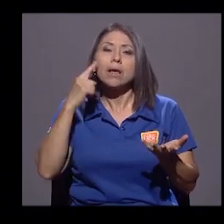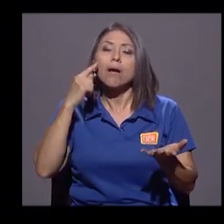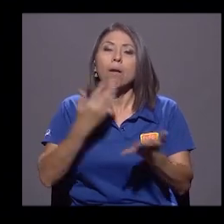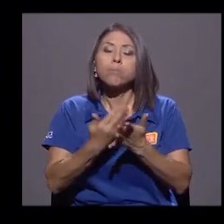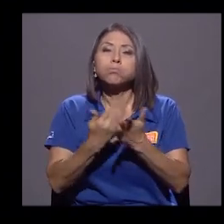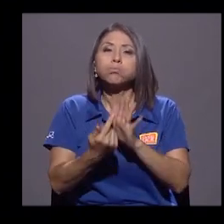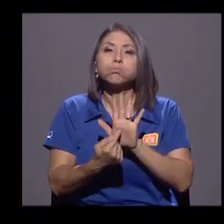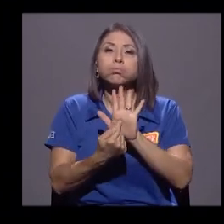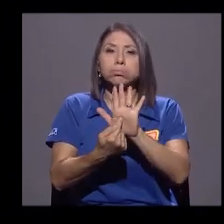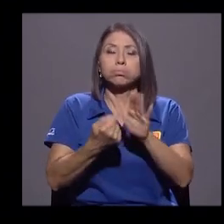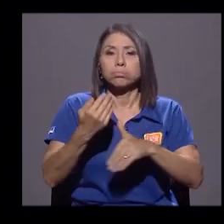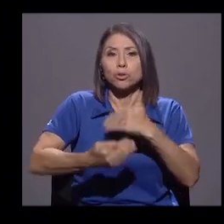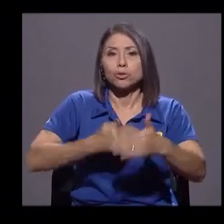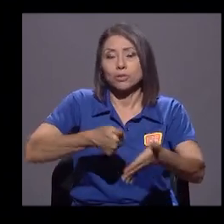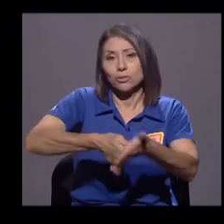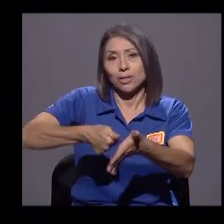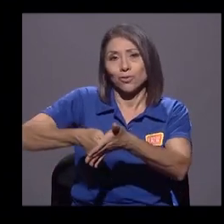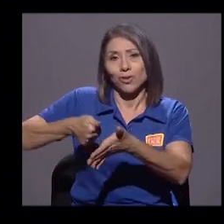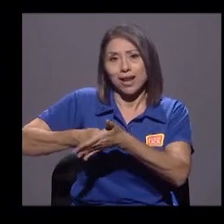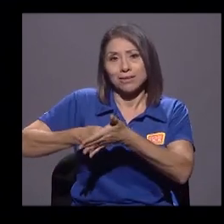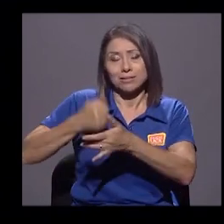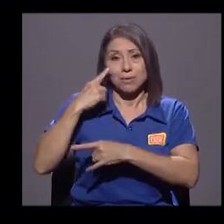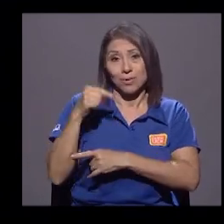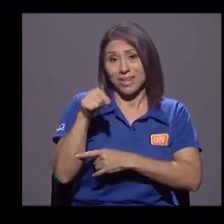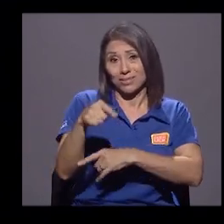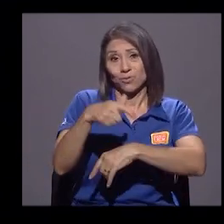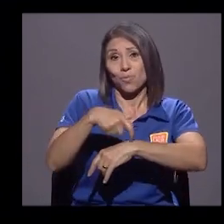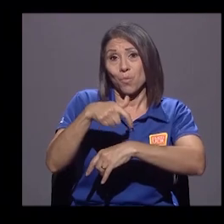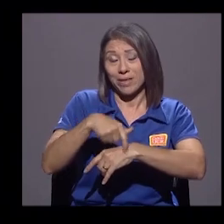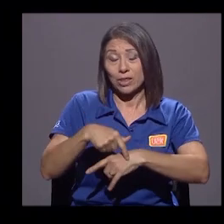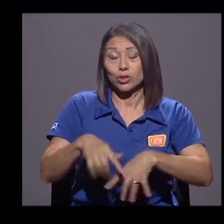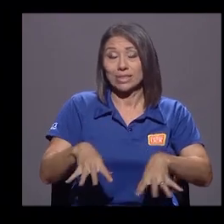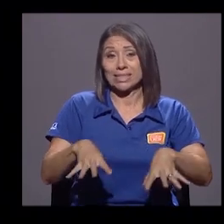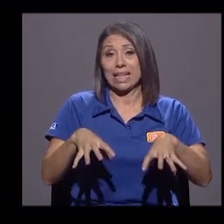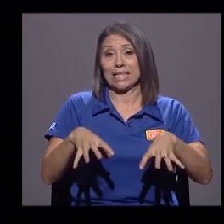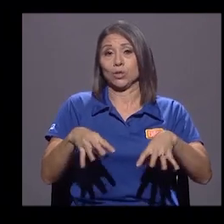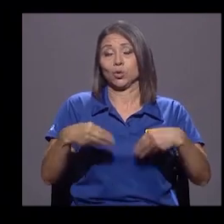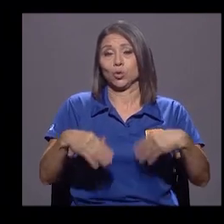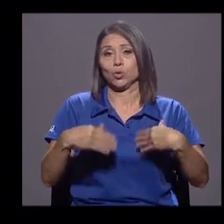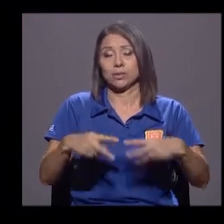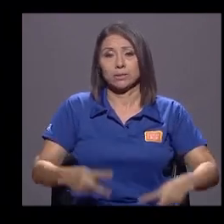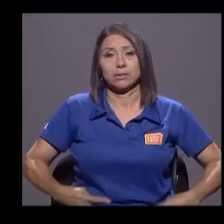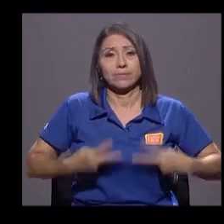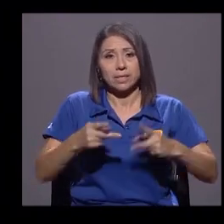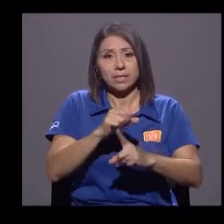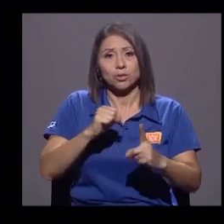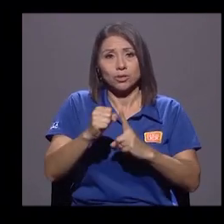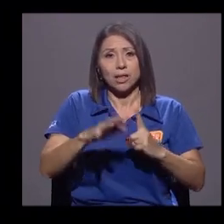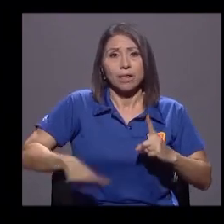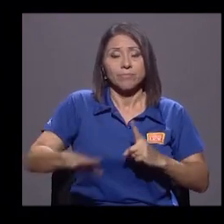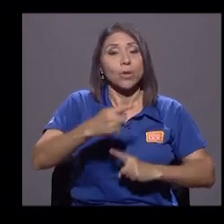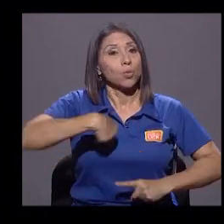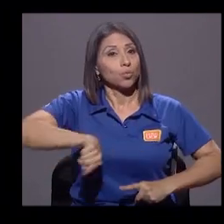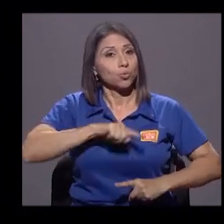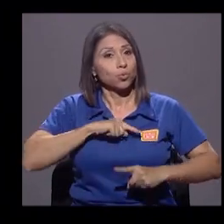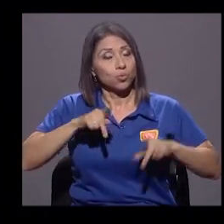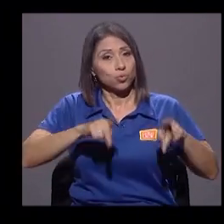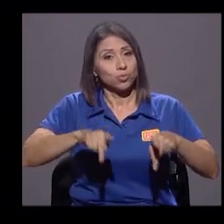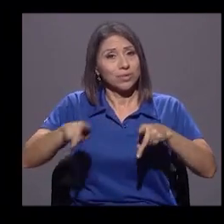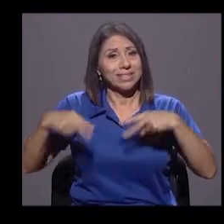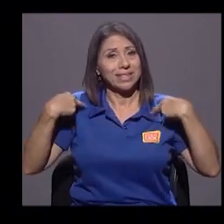procesos electorales porque son momentos particularmente tensos en la vida de una sociedad. Nosotros como seres humanos tenemos